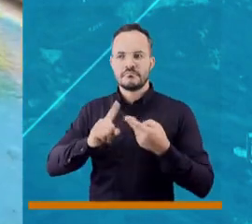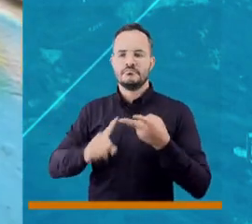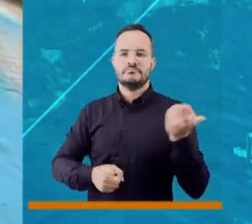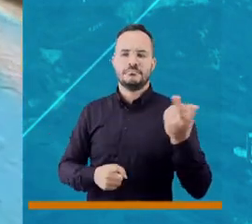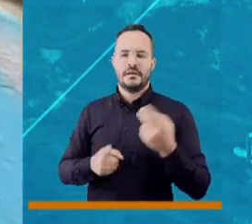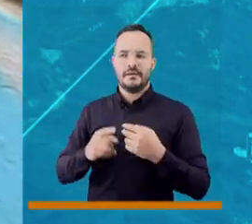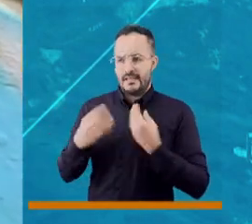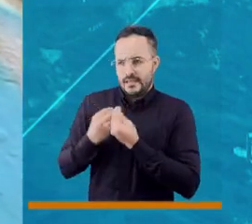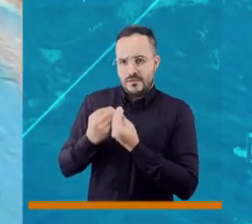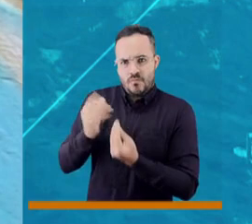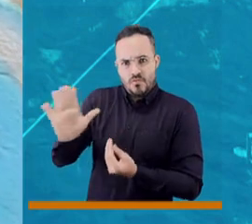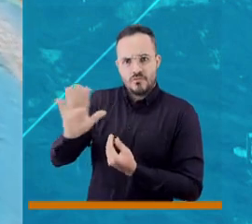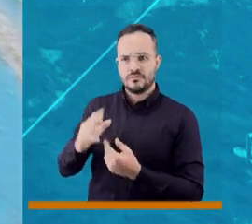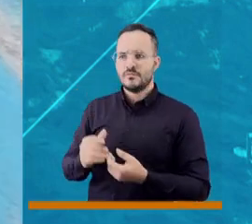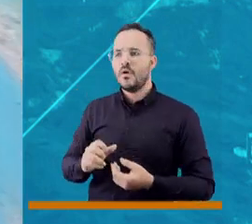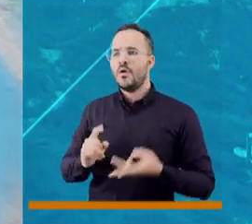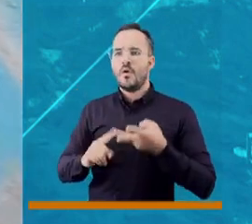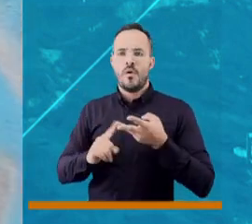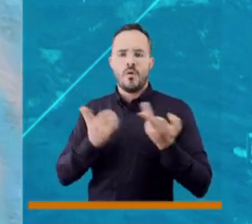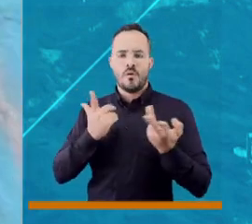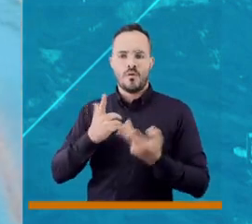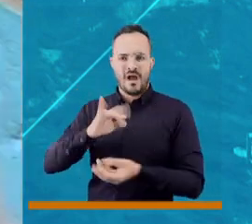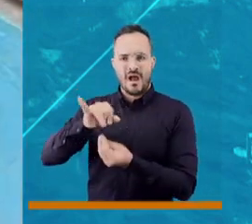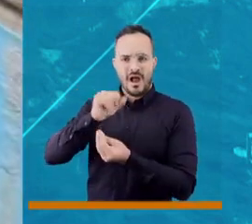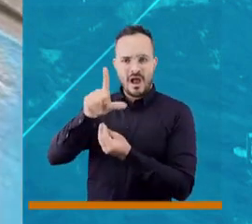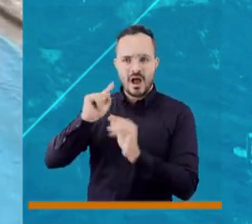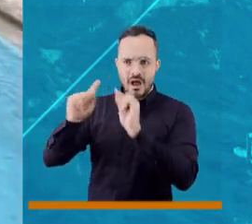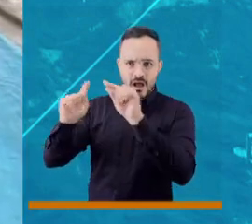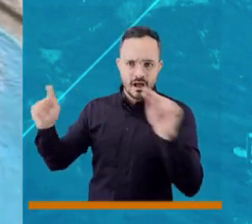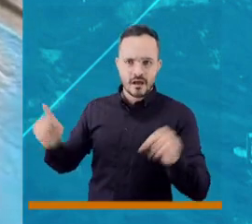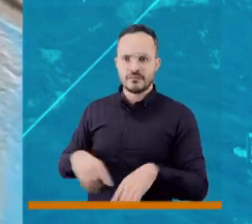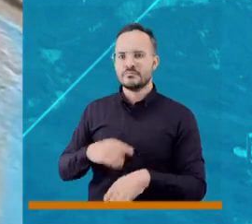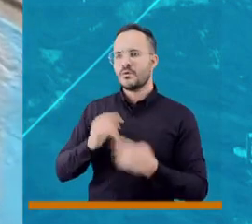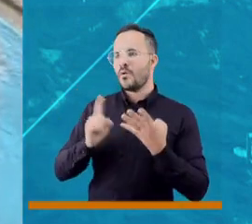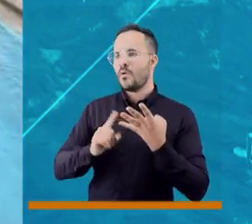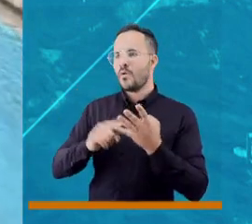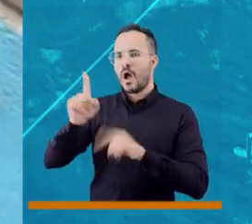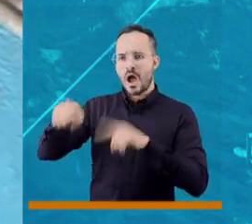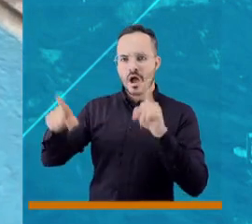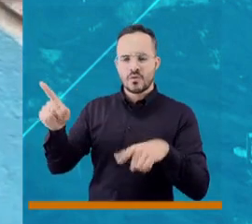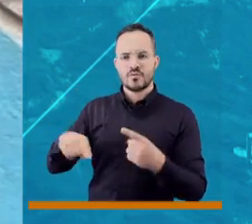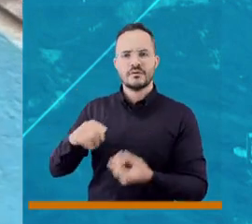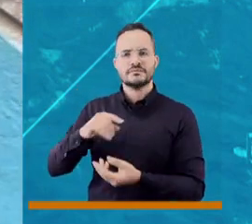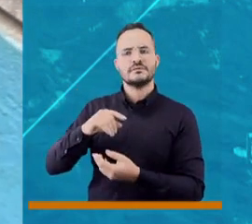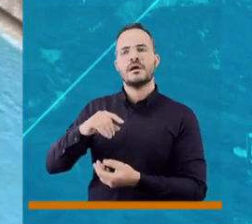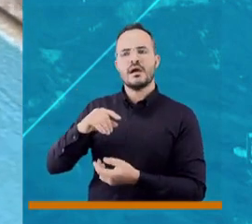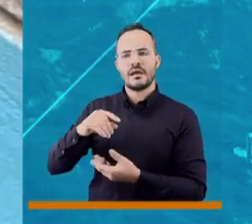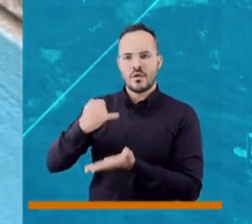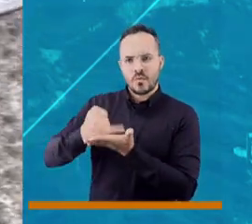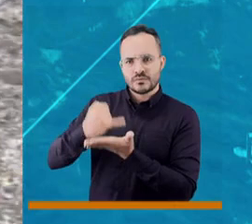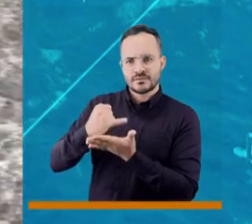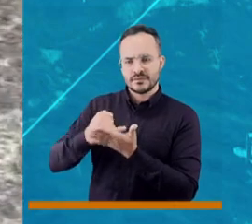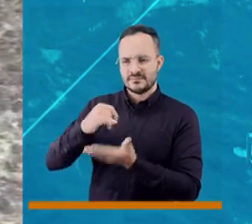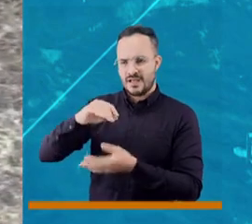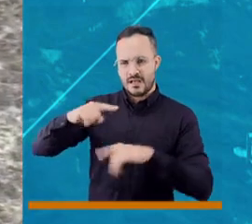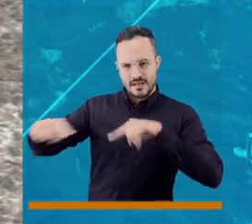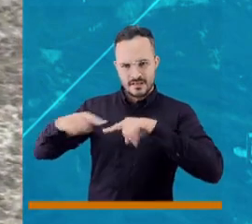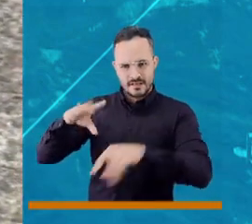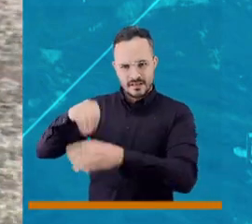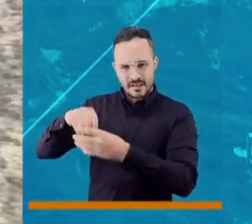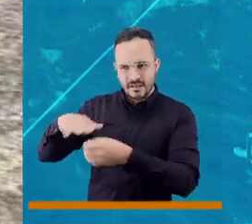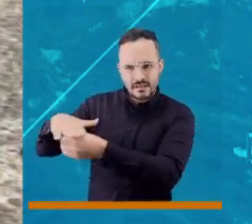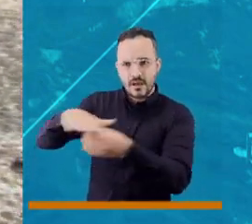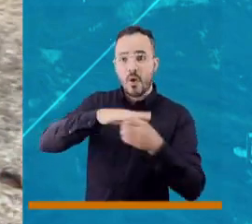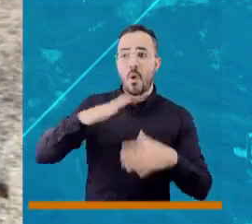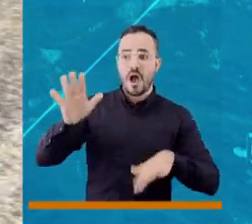su equipo, los integrantes de las juntas de acción comunal, las juntas administradoras locales, hasta en